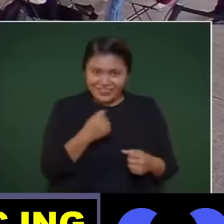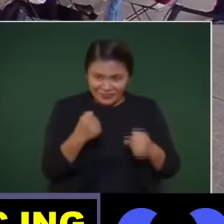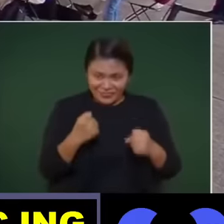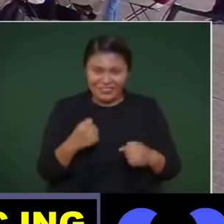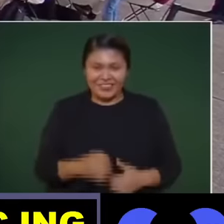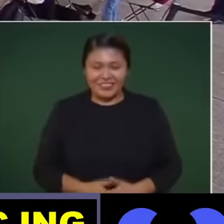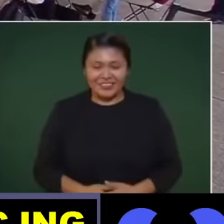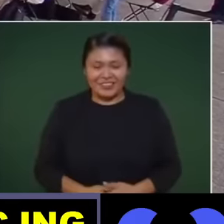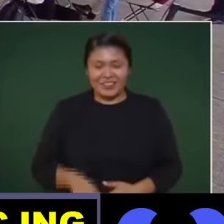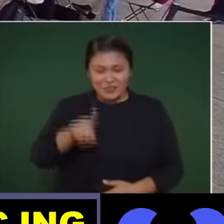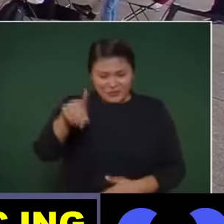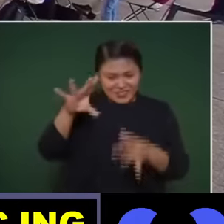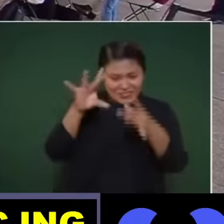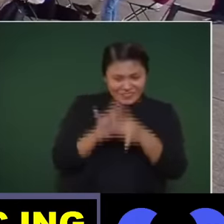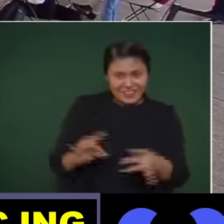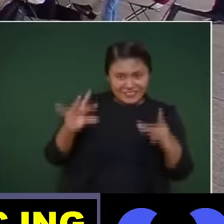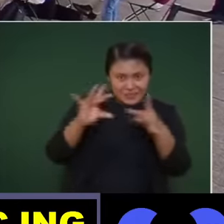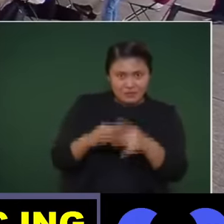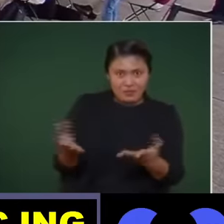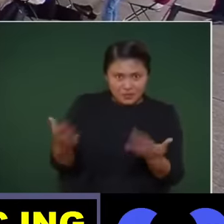A ver, explícalo aquí.